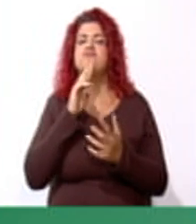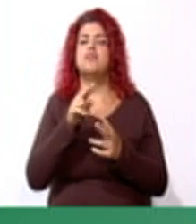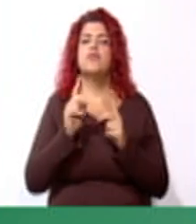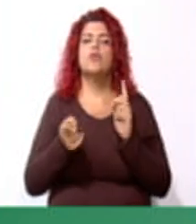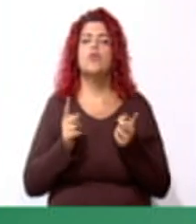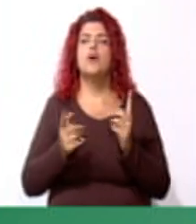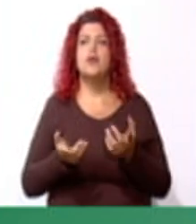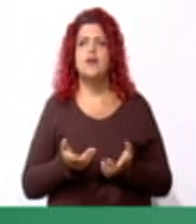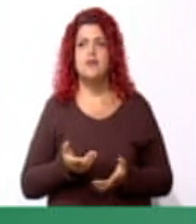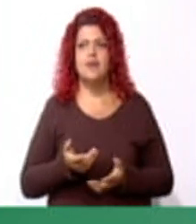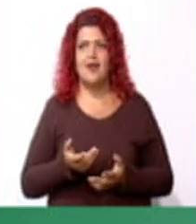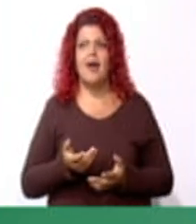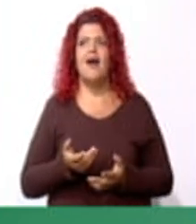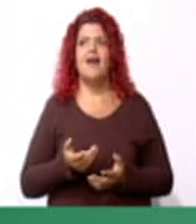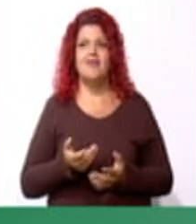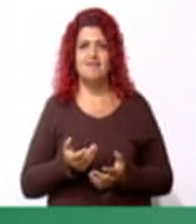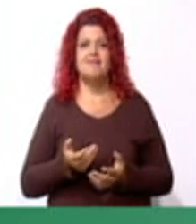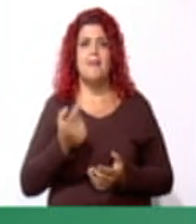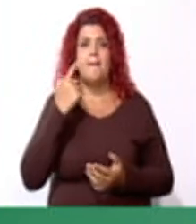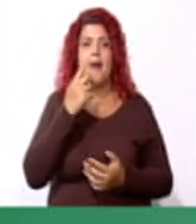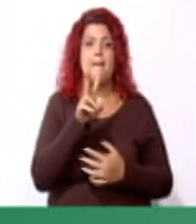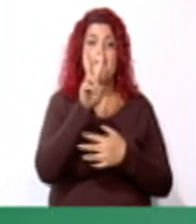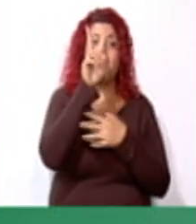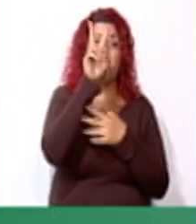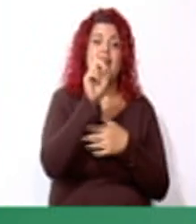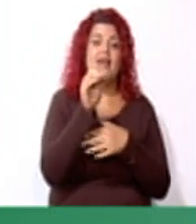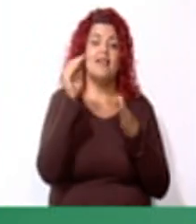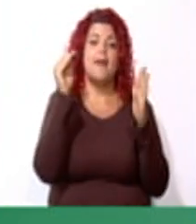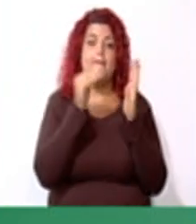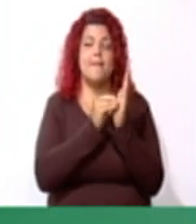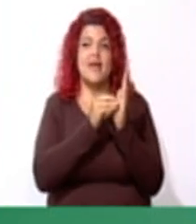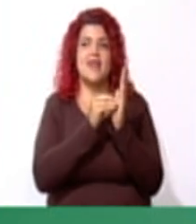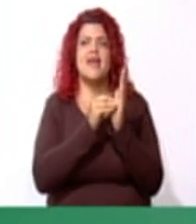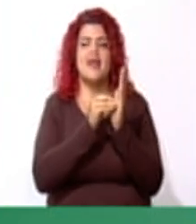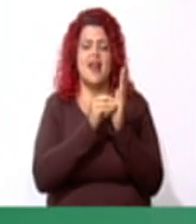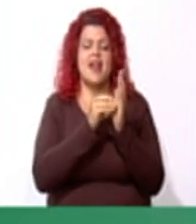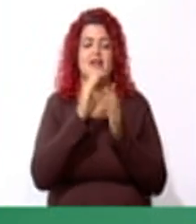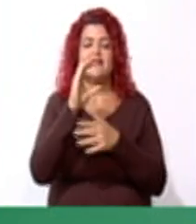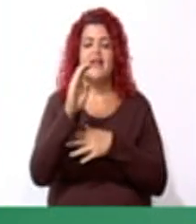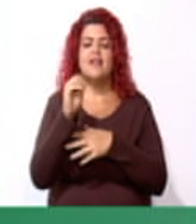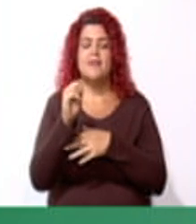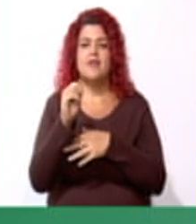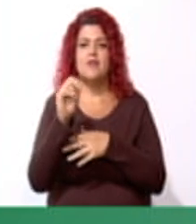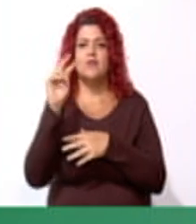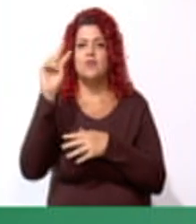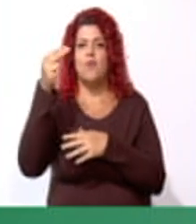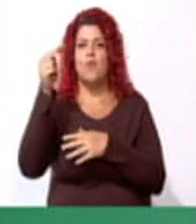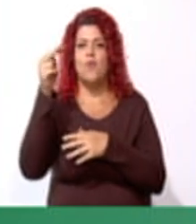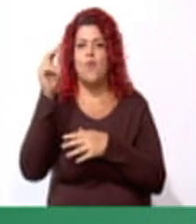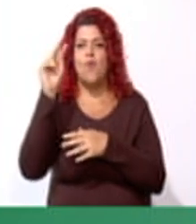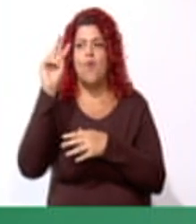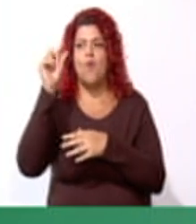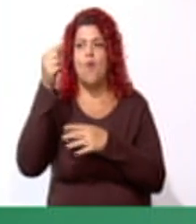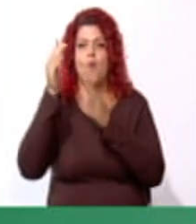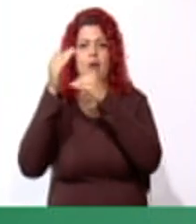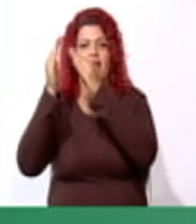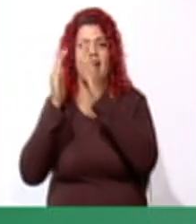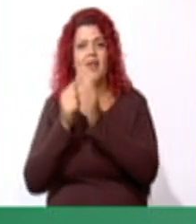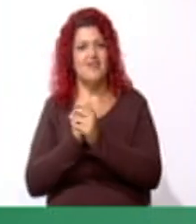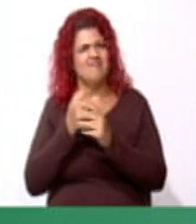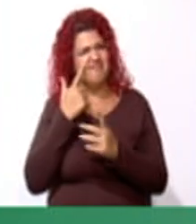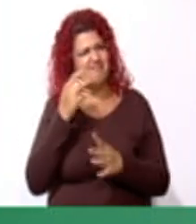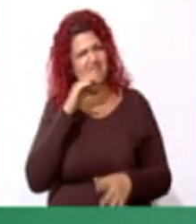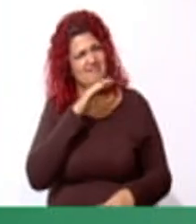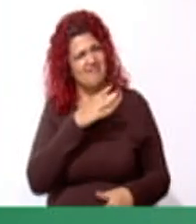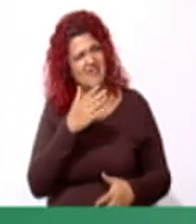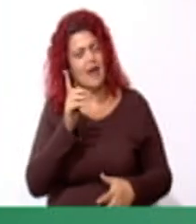bien. Nos da 20,000 centímetros cuadrados. ¿Ven qué sencillo? Desen un